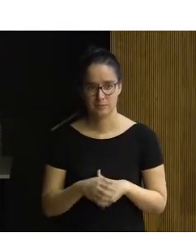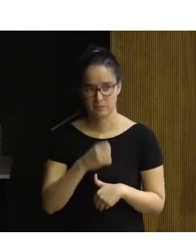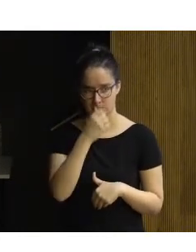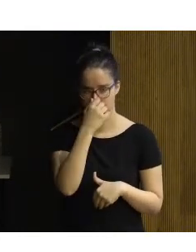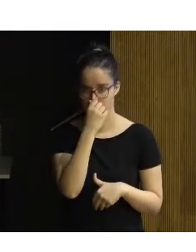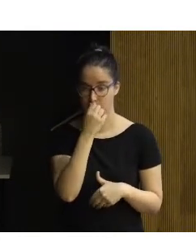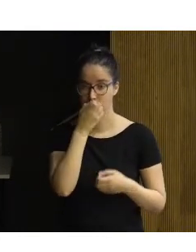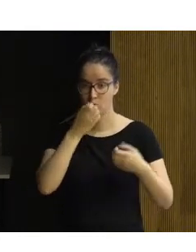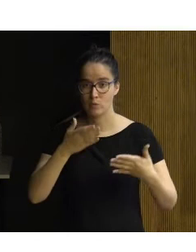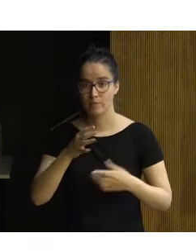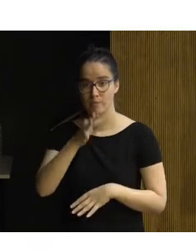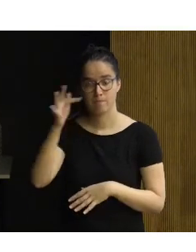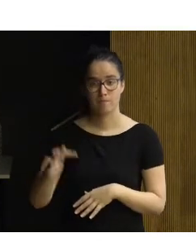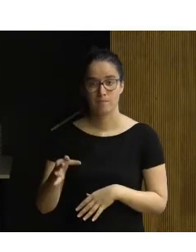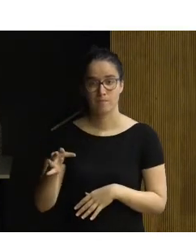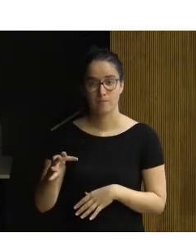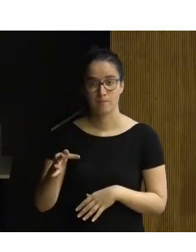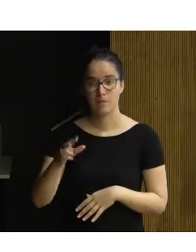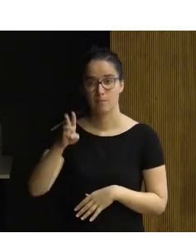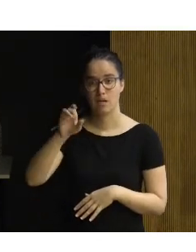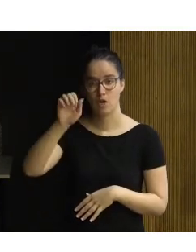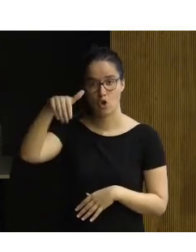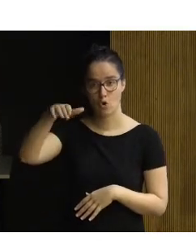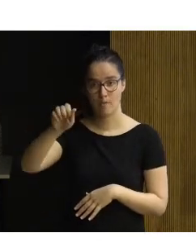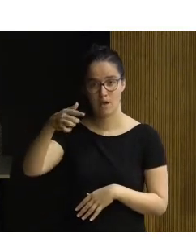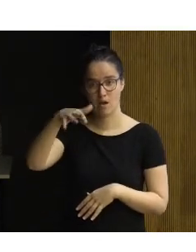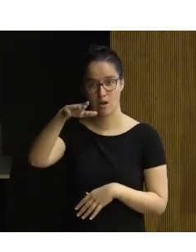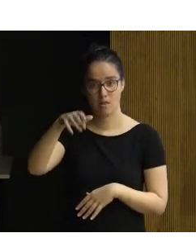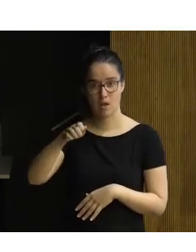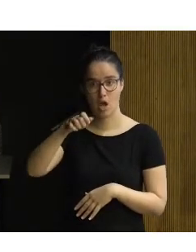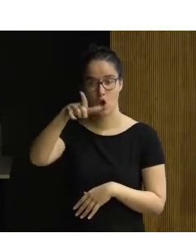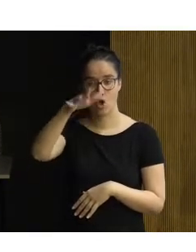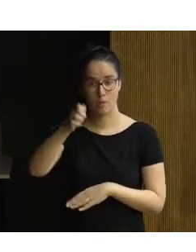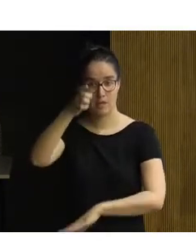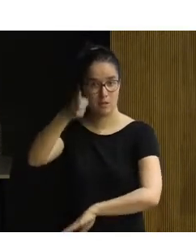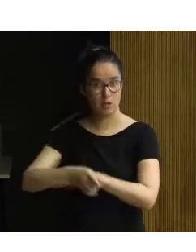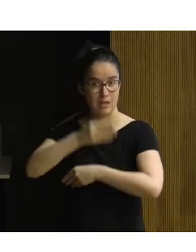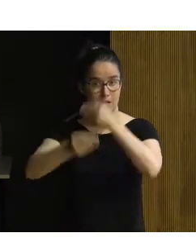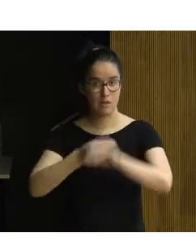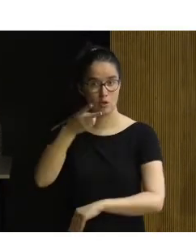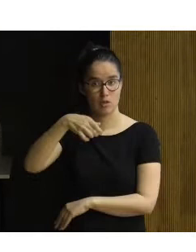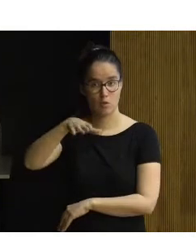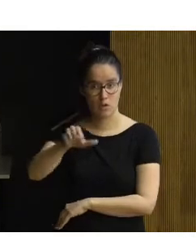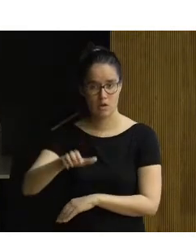Muy bien, pues a continuación tiene la palabra doña Paloma García López, directora de Programas de Normalización de UNE.